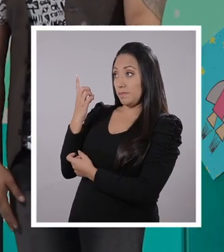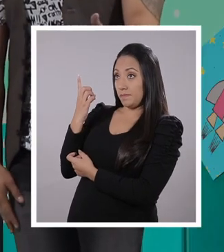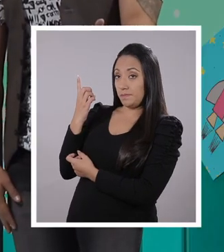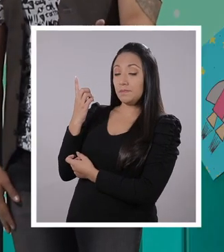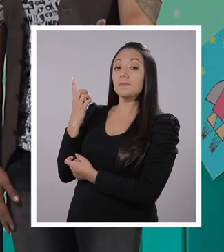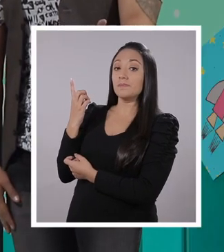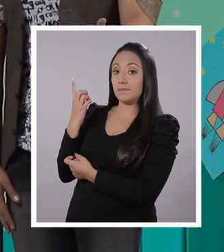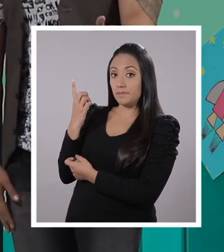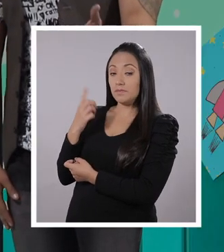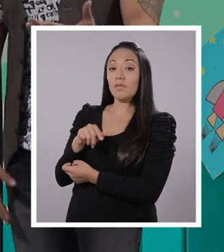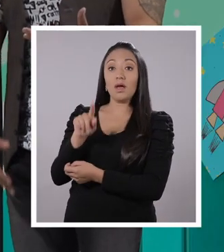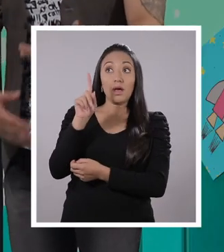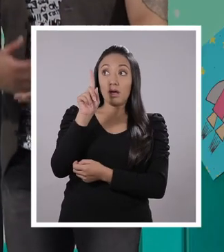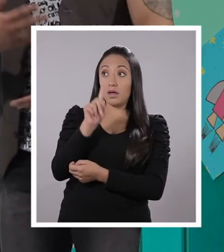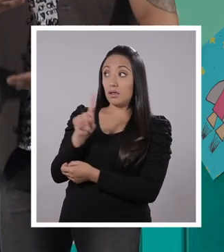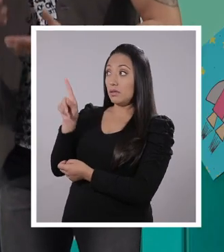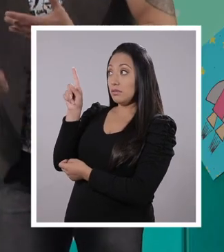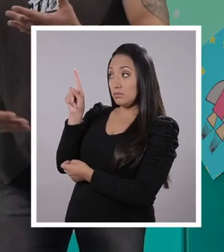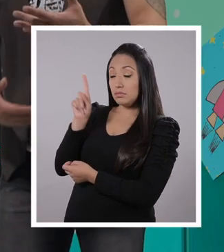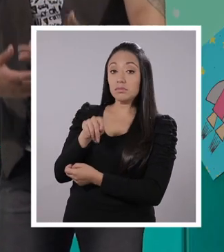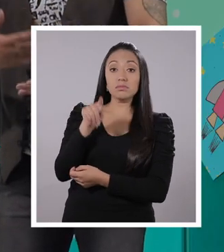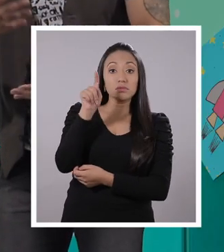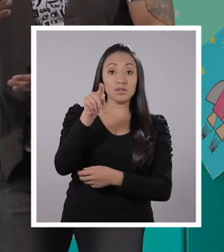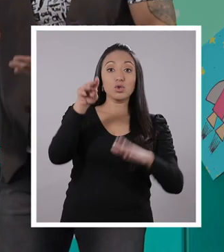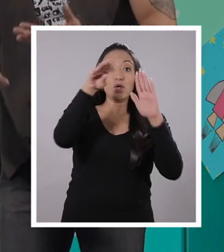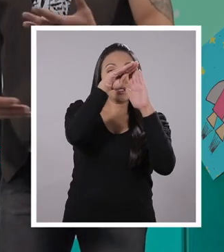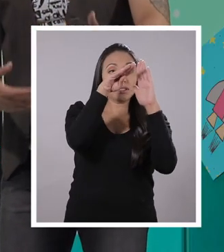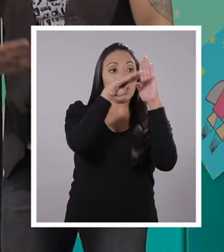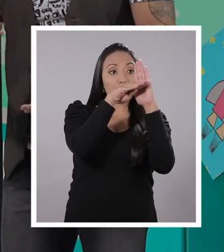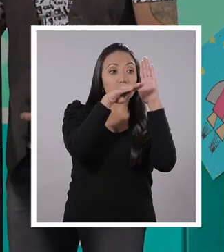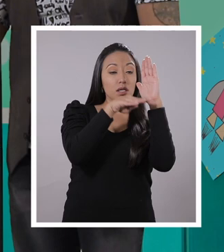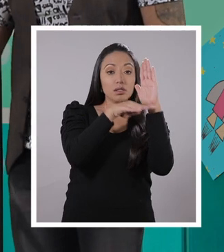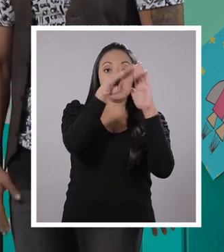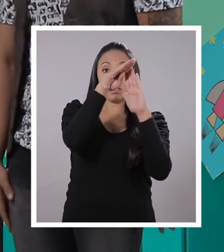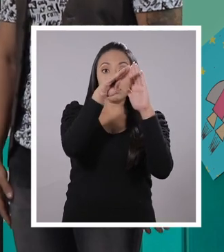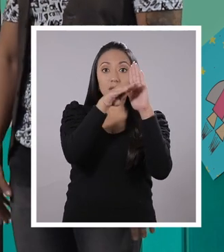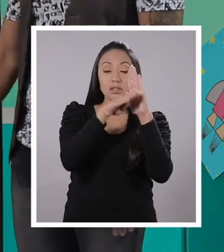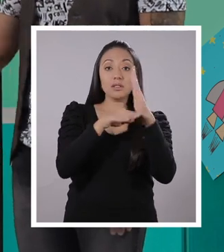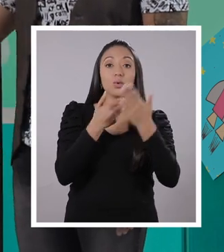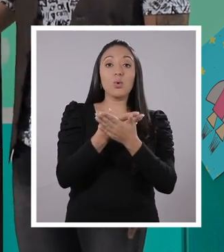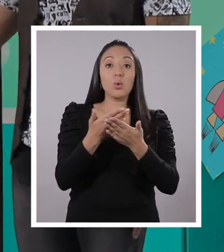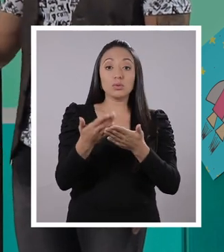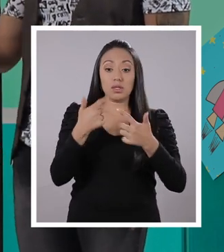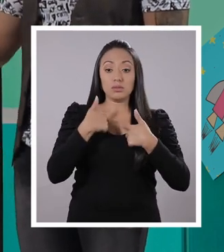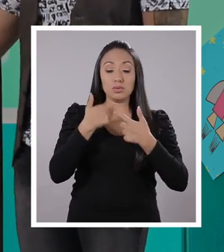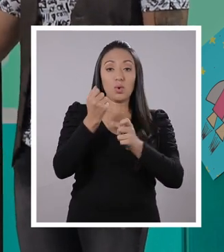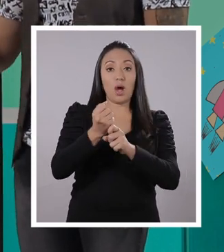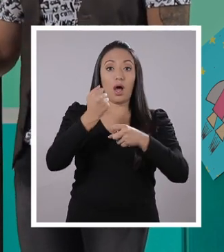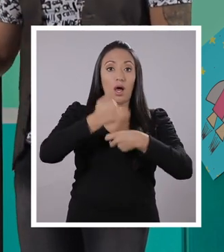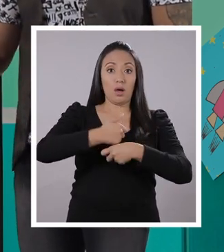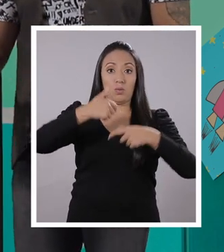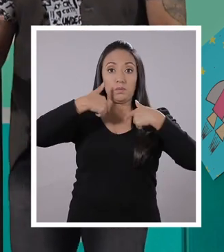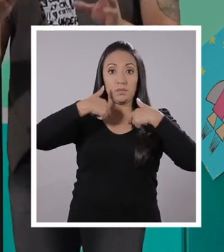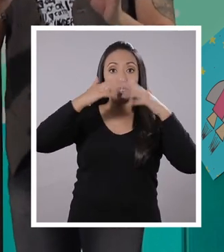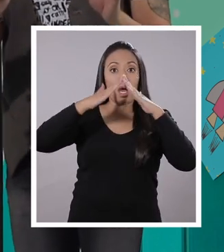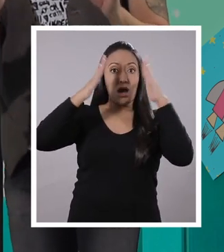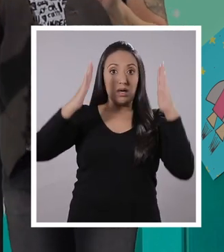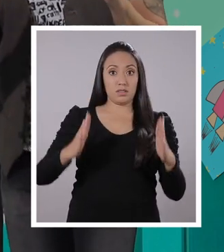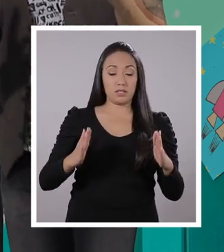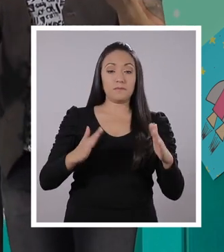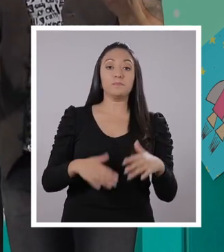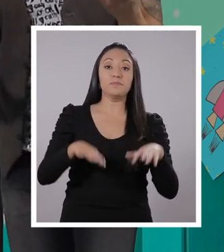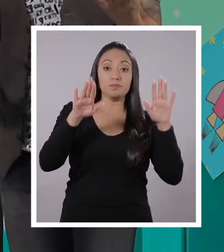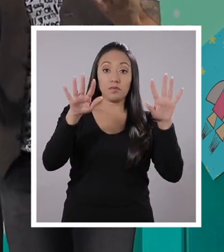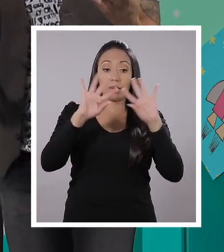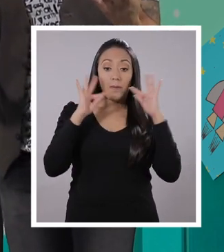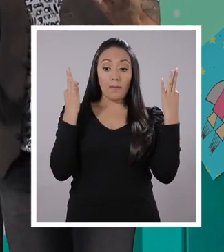es una lista de las cosas que tenemos que hacer en nuestra casa. Yo las estaba poniendo aquí porque cada vez que